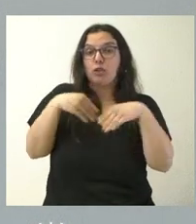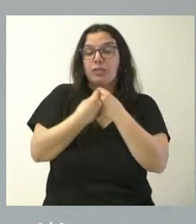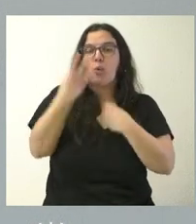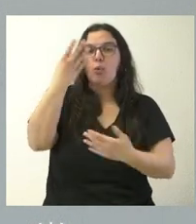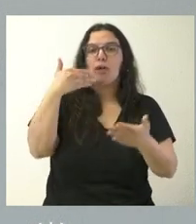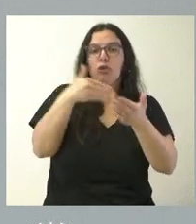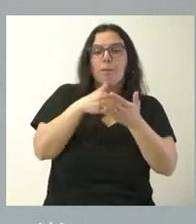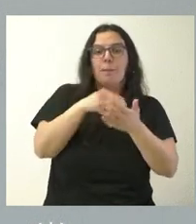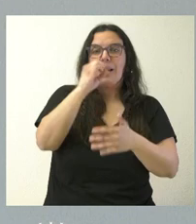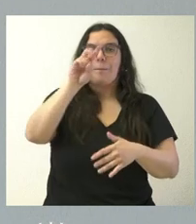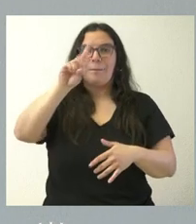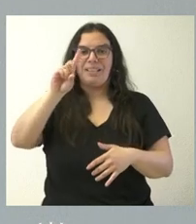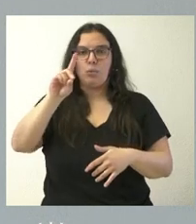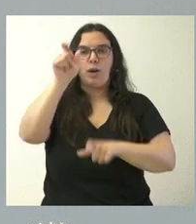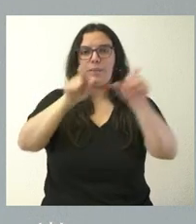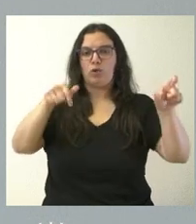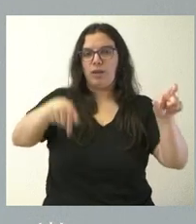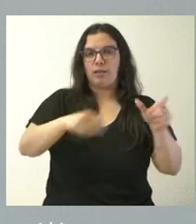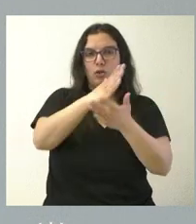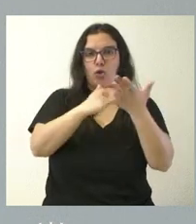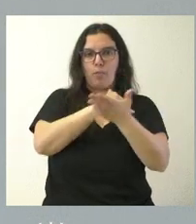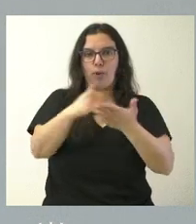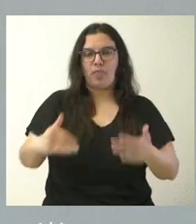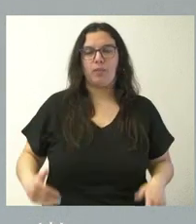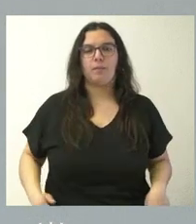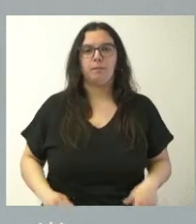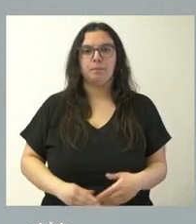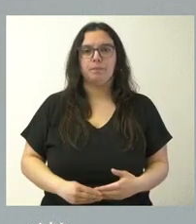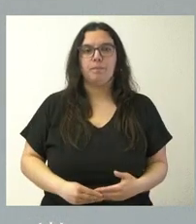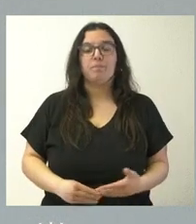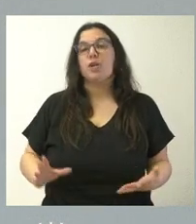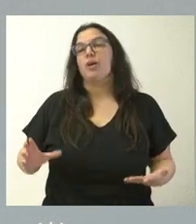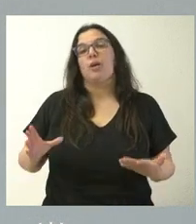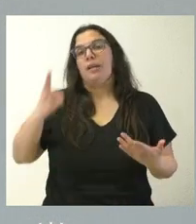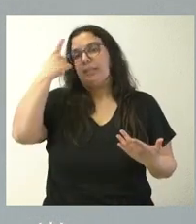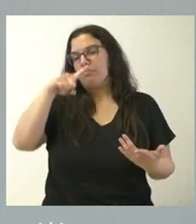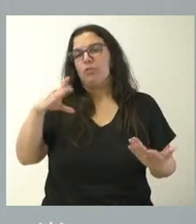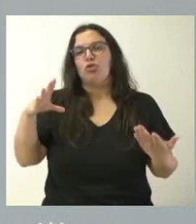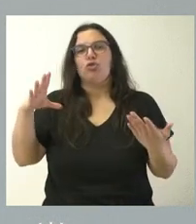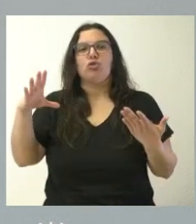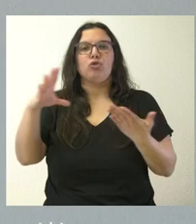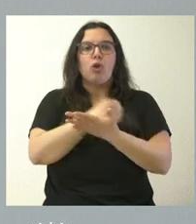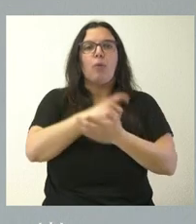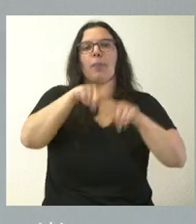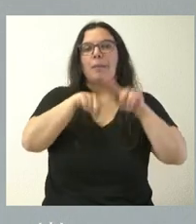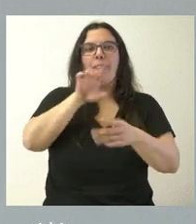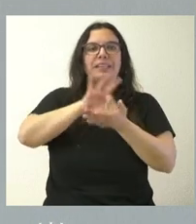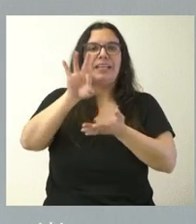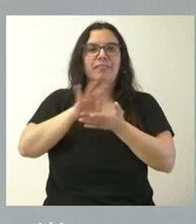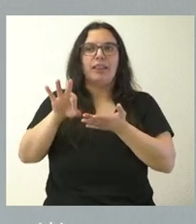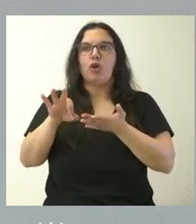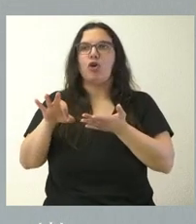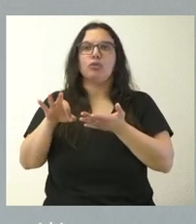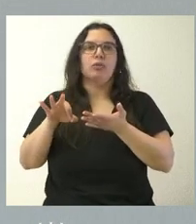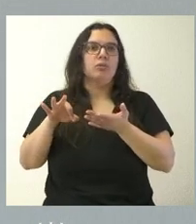.021 personas en nuestra comunidad autónoma. No todas ellas, como es lógico, en función de los servicios, reciben todos los